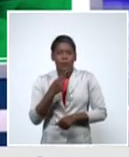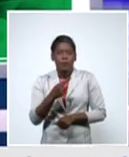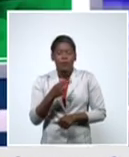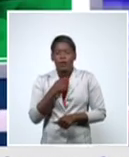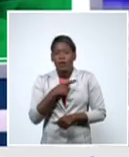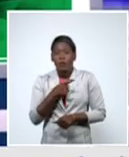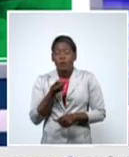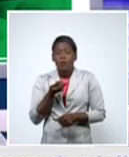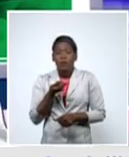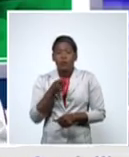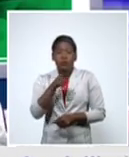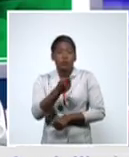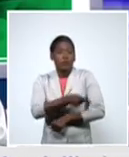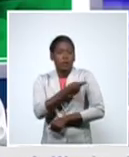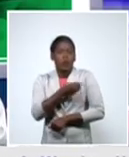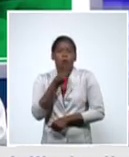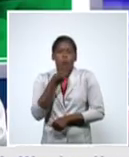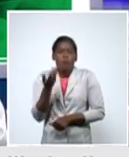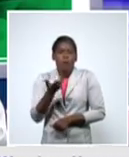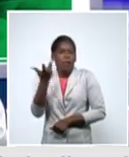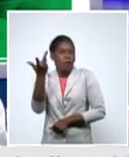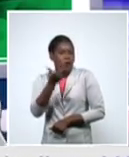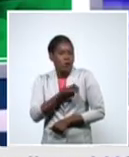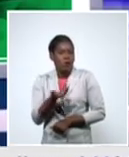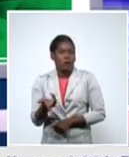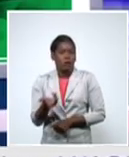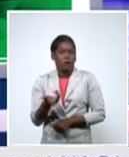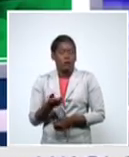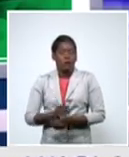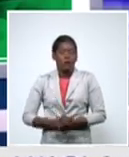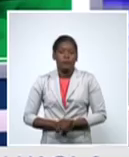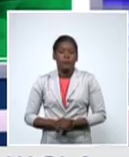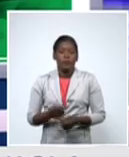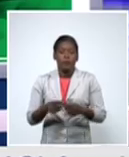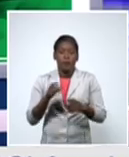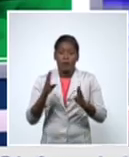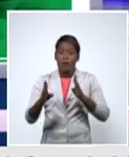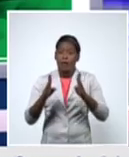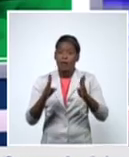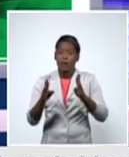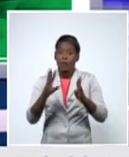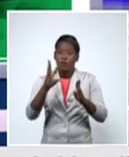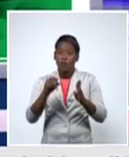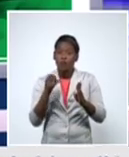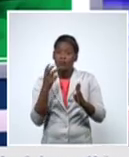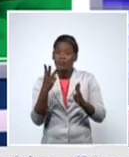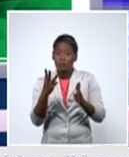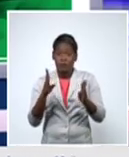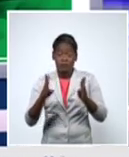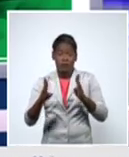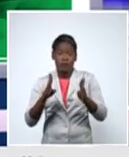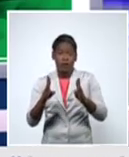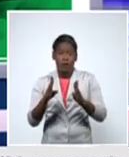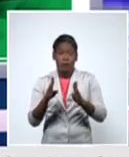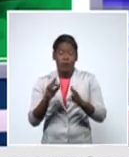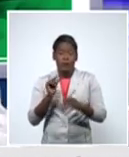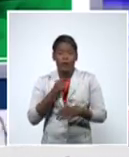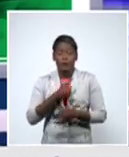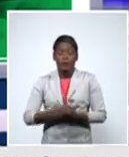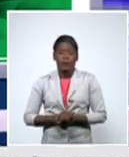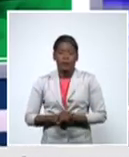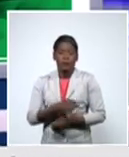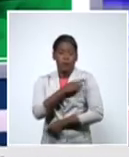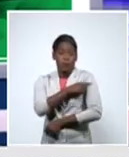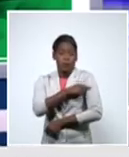esta fase de ensayo de la fase 3 los que tienen tatuajes en el brazo donde se administra hay